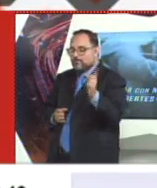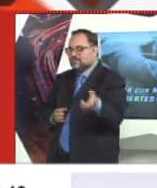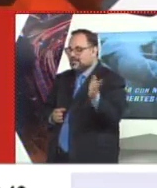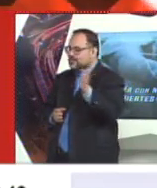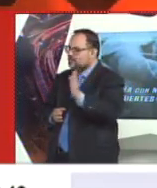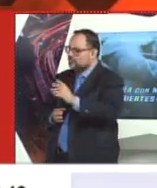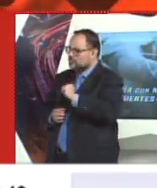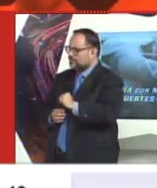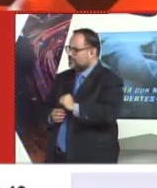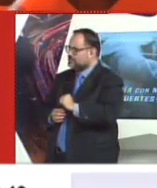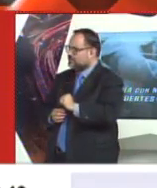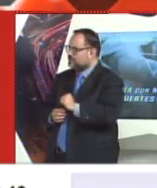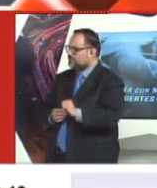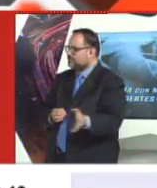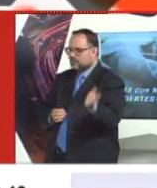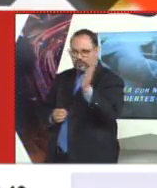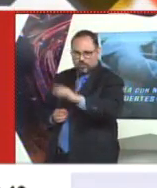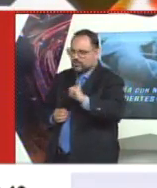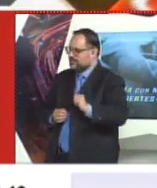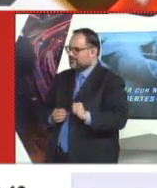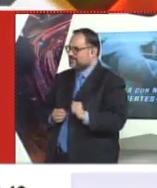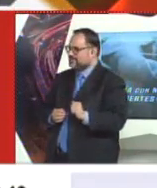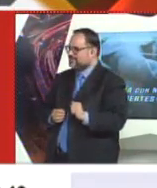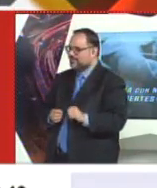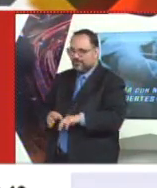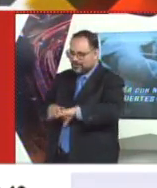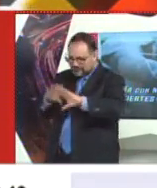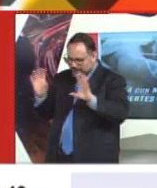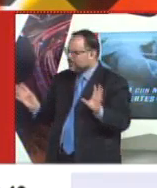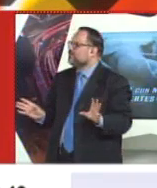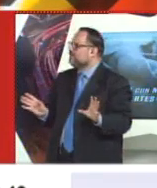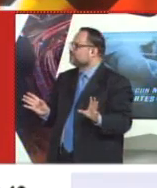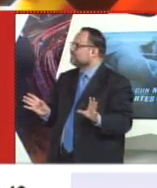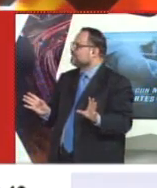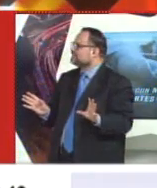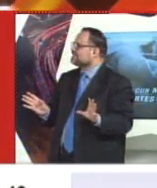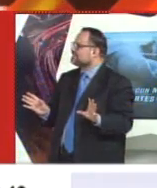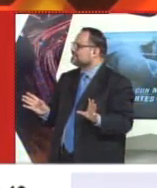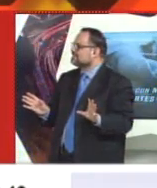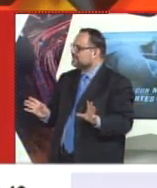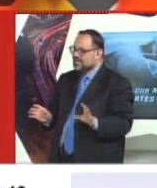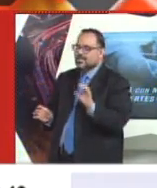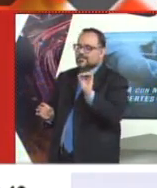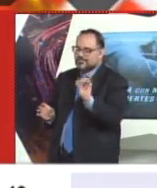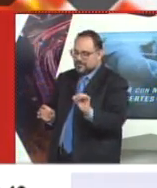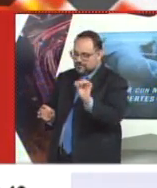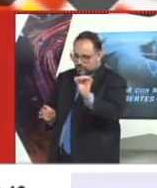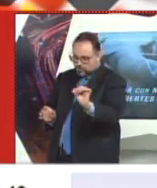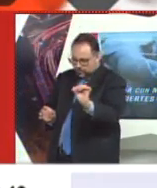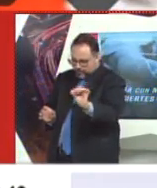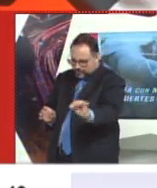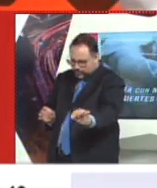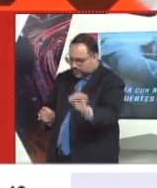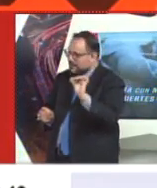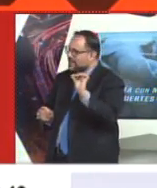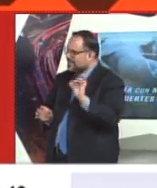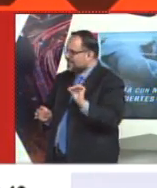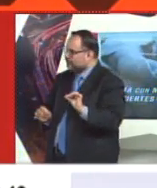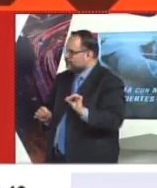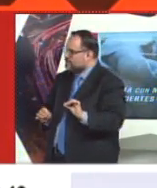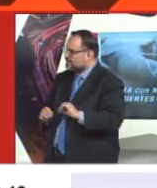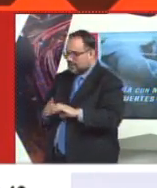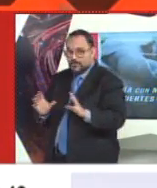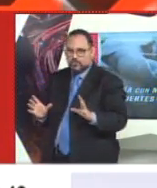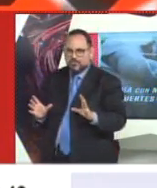Como a pesar de todos los avances científicos, de todos los avances tecnológicos, de todo lo que tú quieras que existe, siempre nos pueden poner